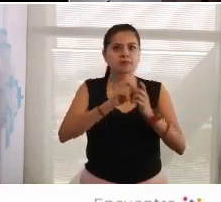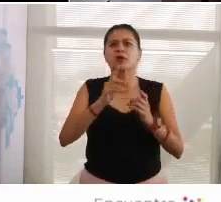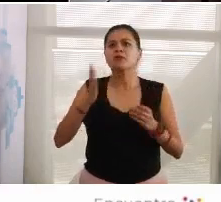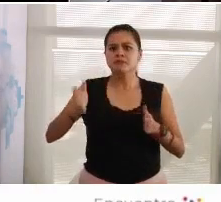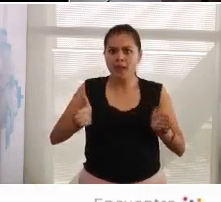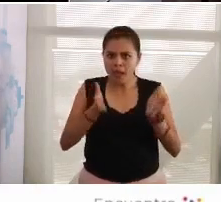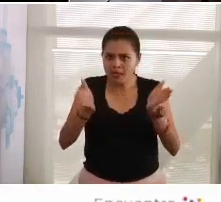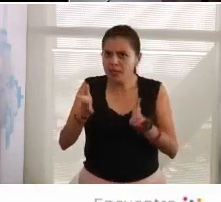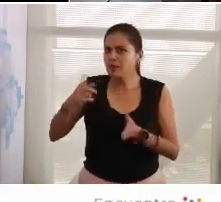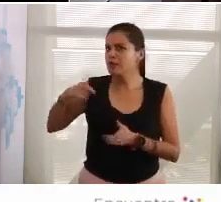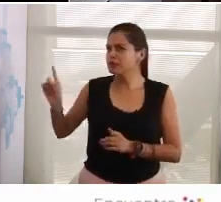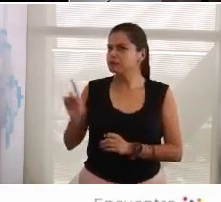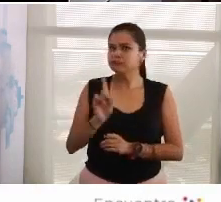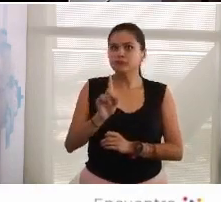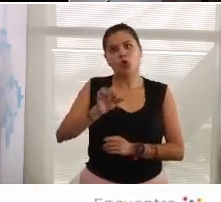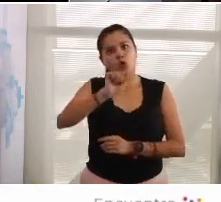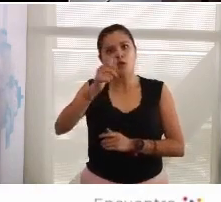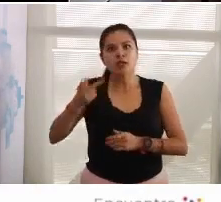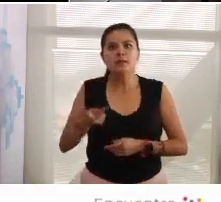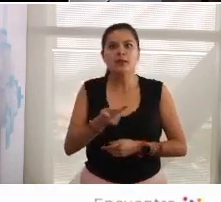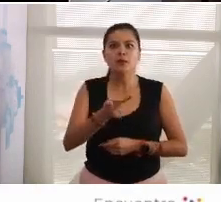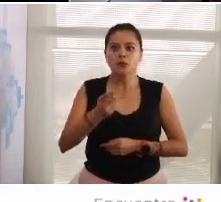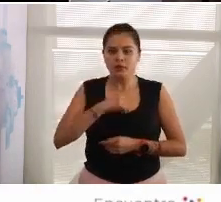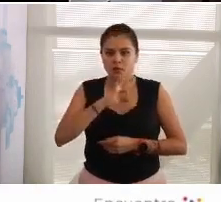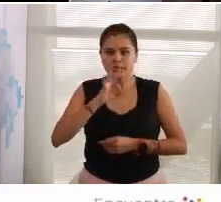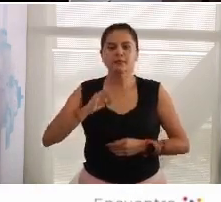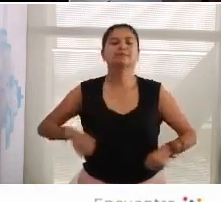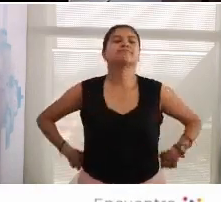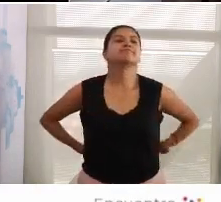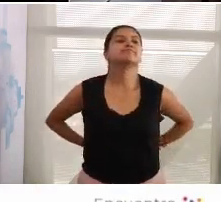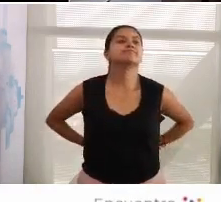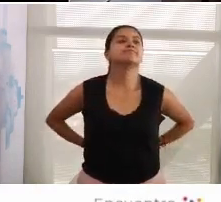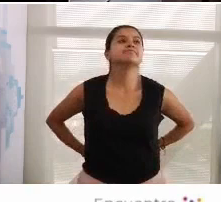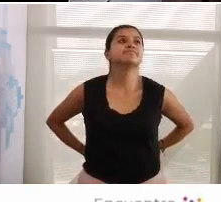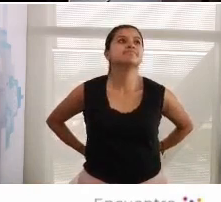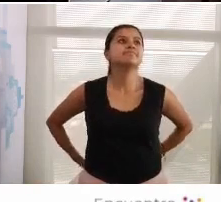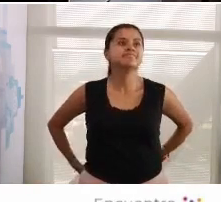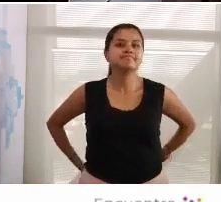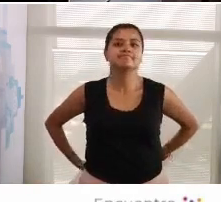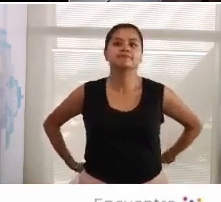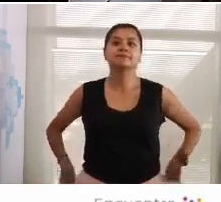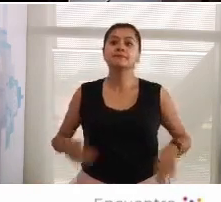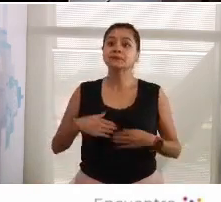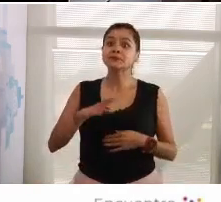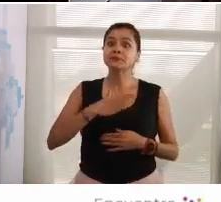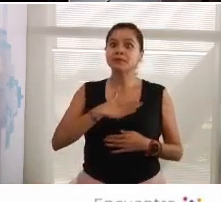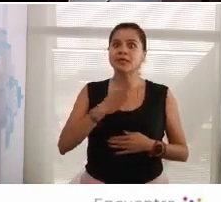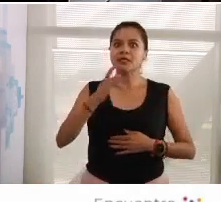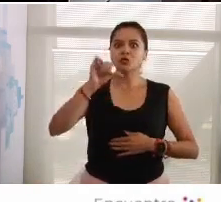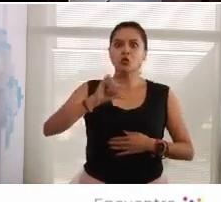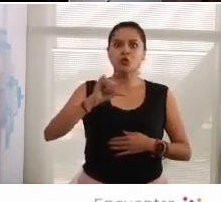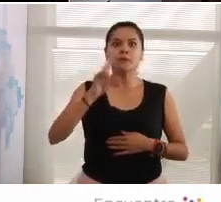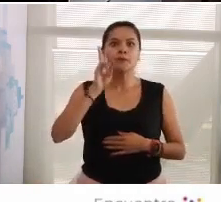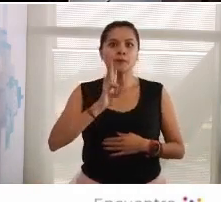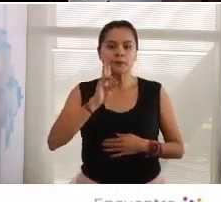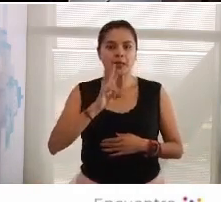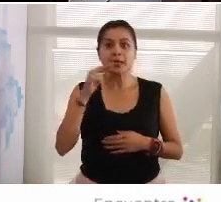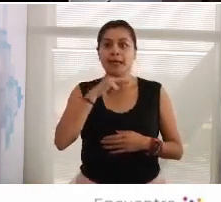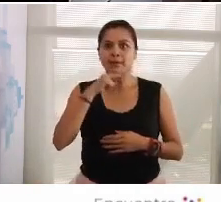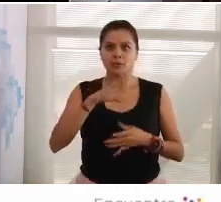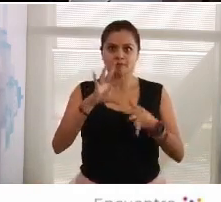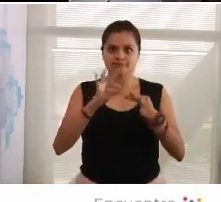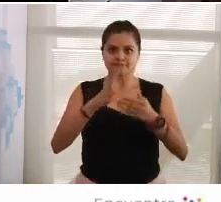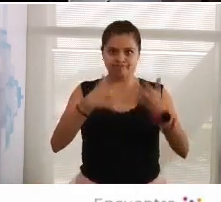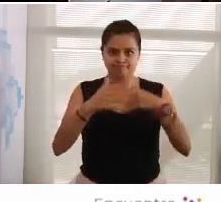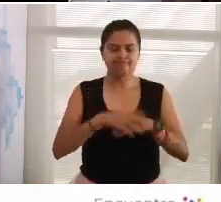anímense, alguien venga a hacer la siguiente pregunta aquí junto a nosotros. Bien, bueno, intentaré decirlo muy